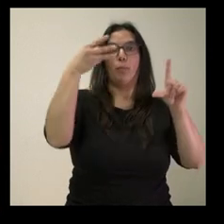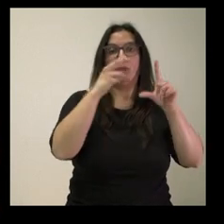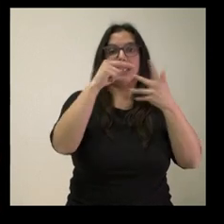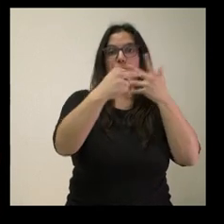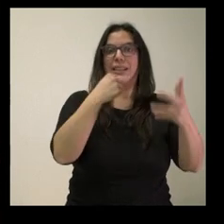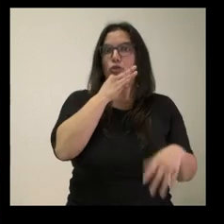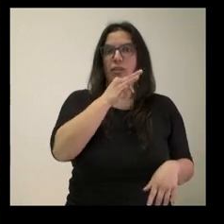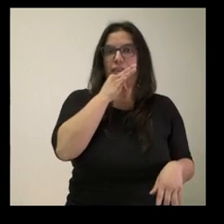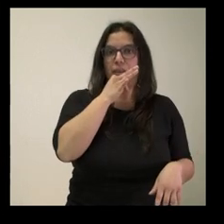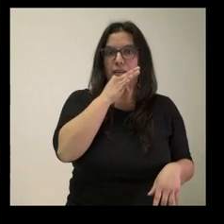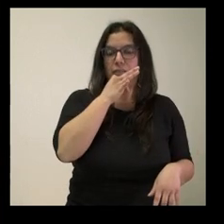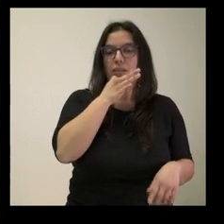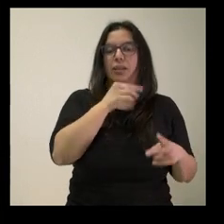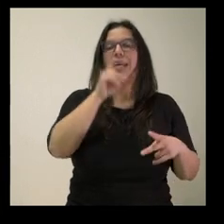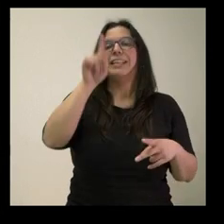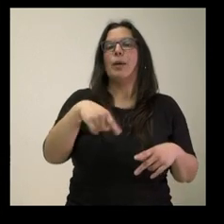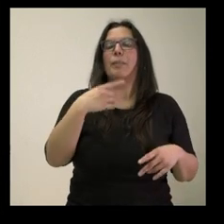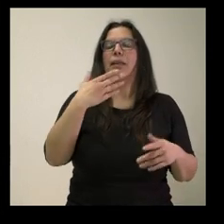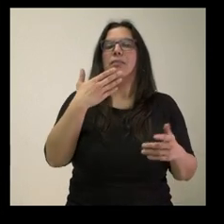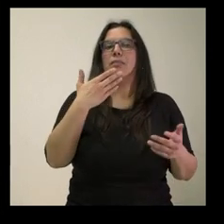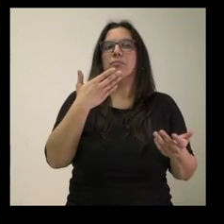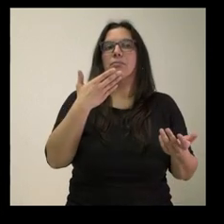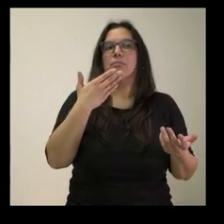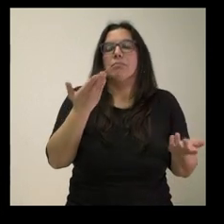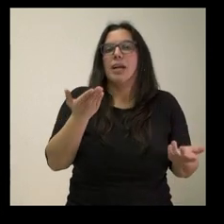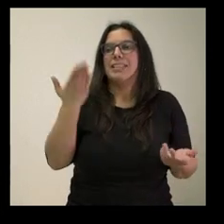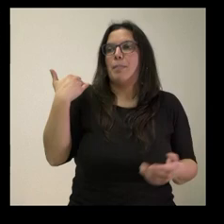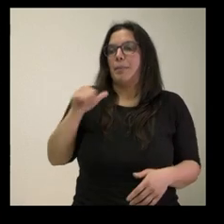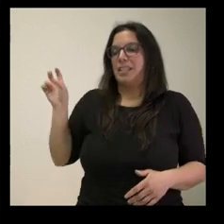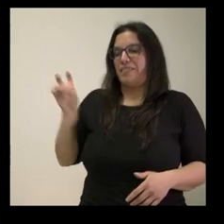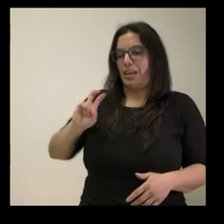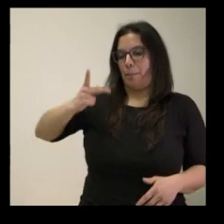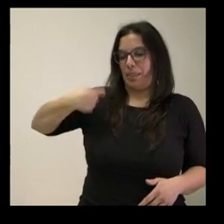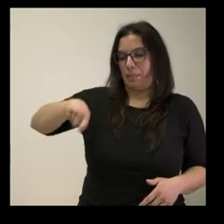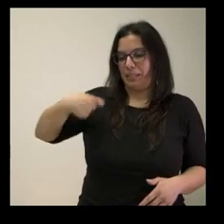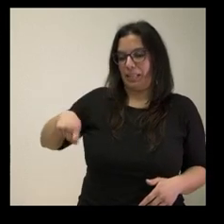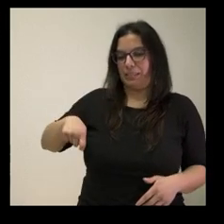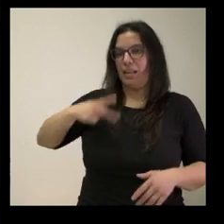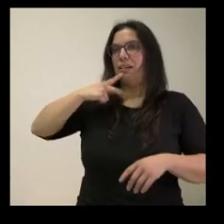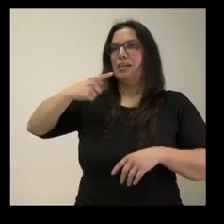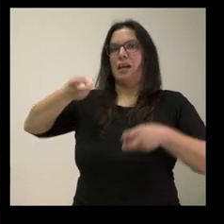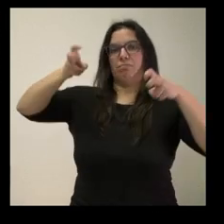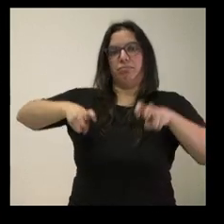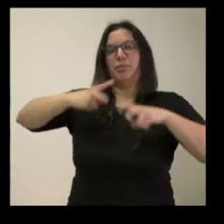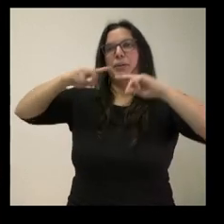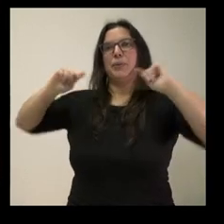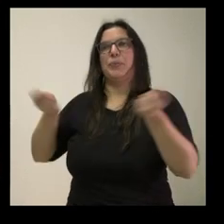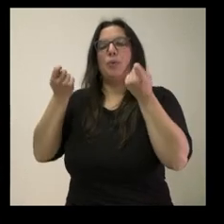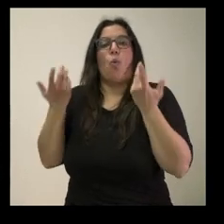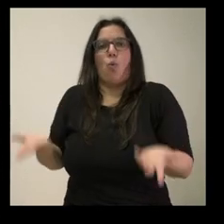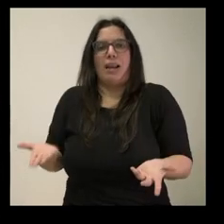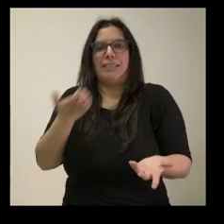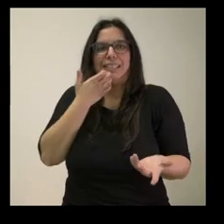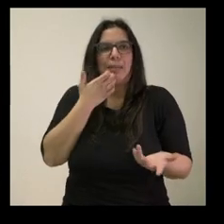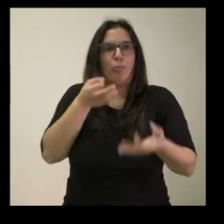Y también que nos explique qué tipo de anuncio entonces era el del vicepresidente. Porque si no hay protocolo, si no hay novedades, si no hay nada,